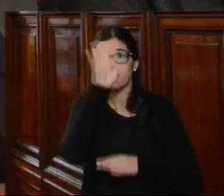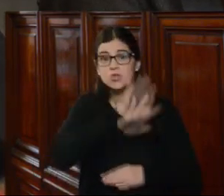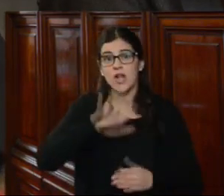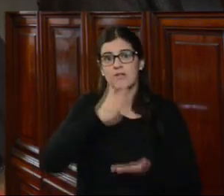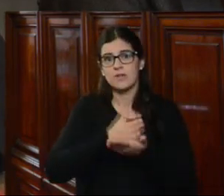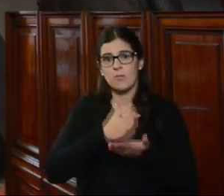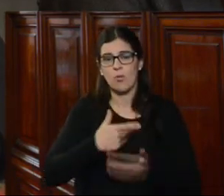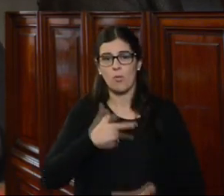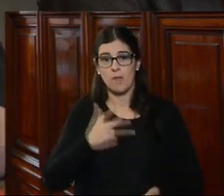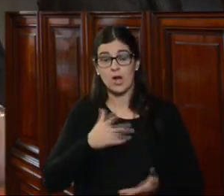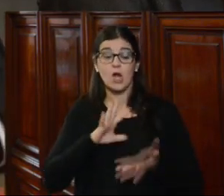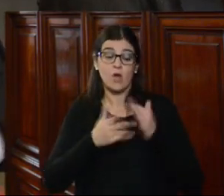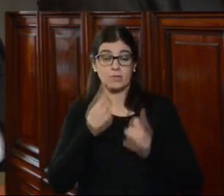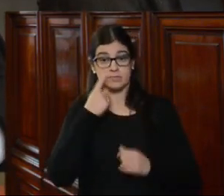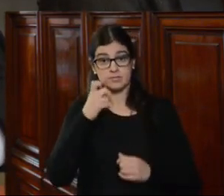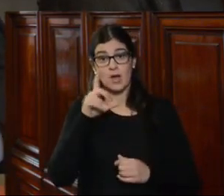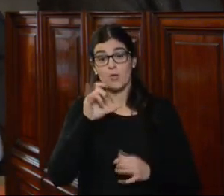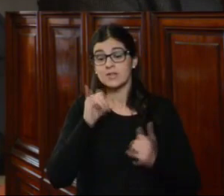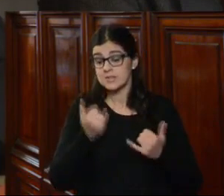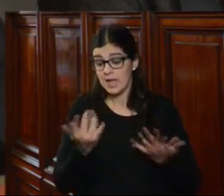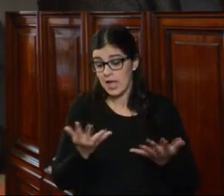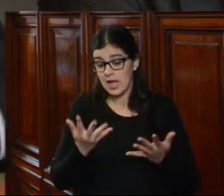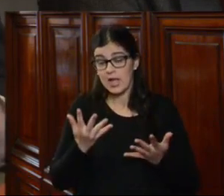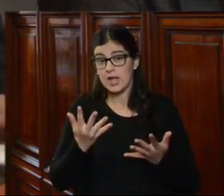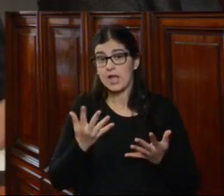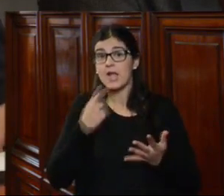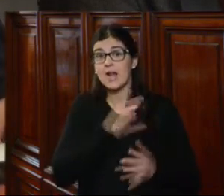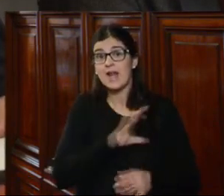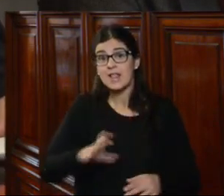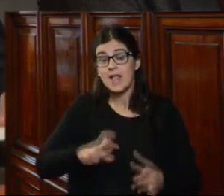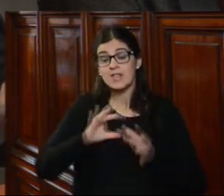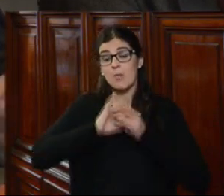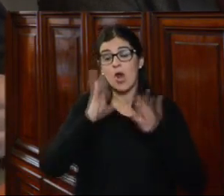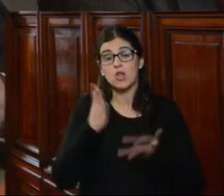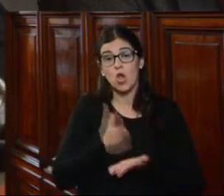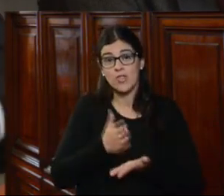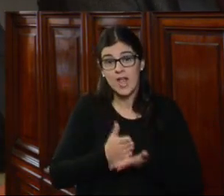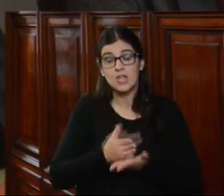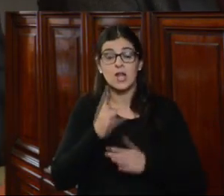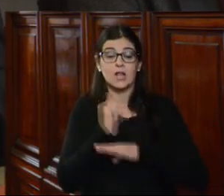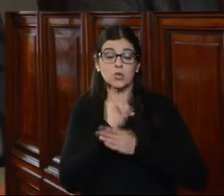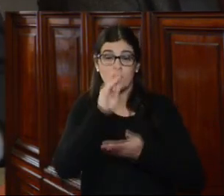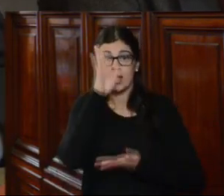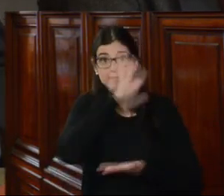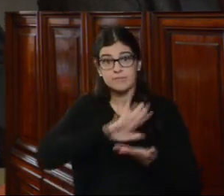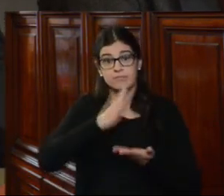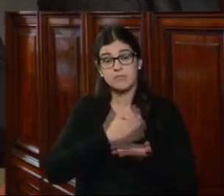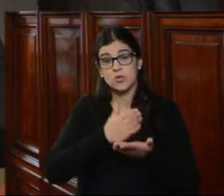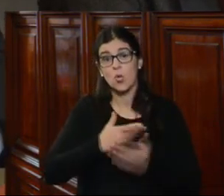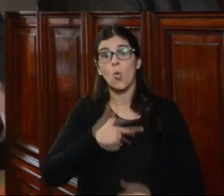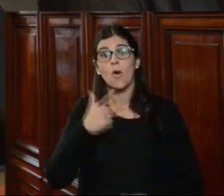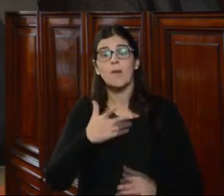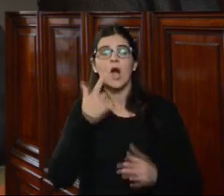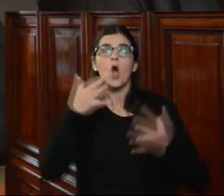Derechos Humanos. Como es obvio, en el marco del Estado Democrático de Derecho, la Institución Nacional de Derechos Humanos dio